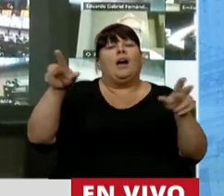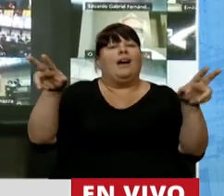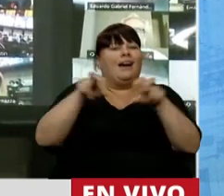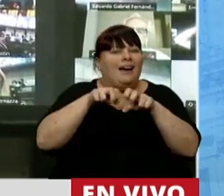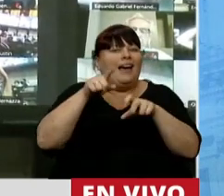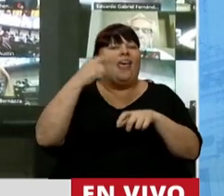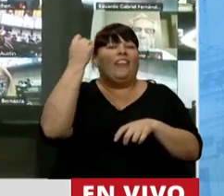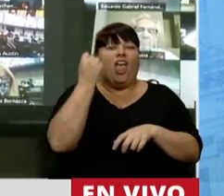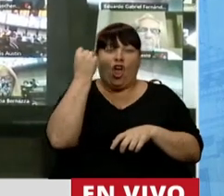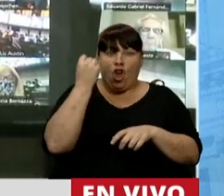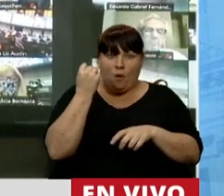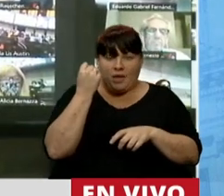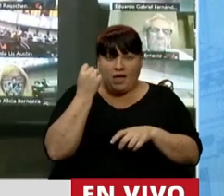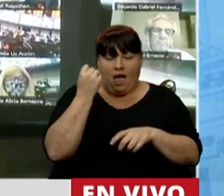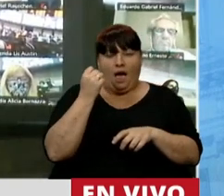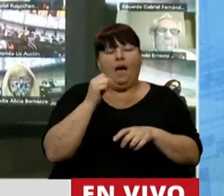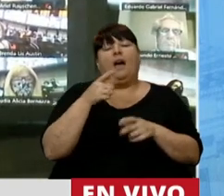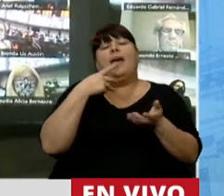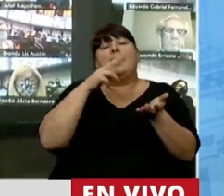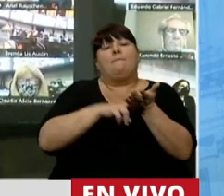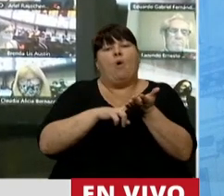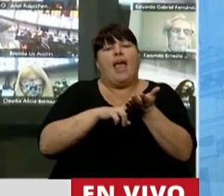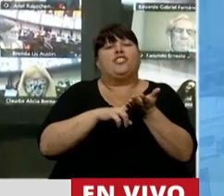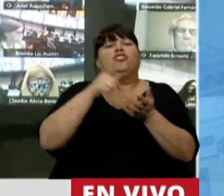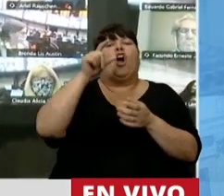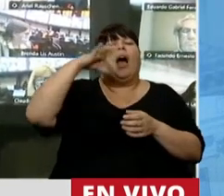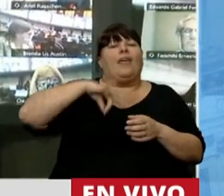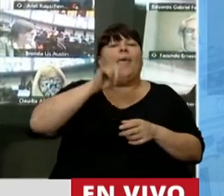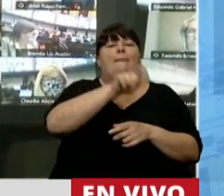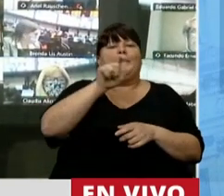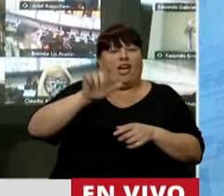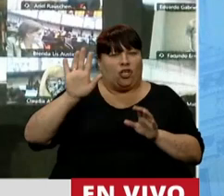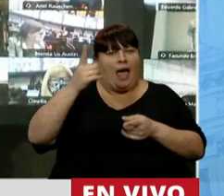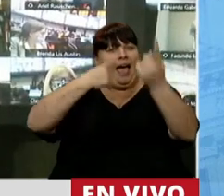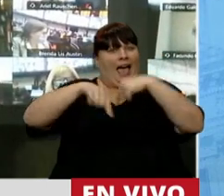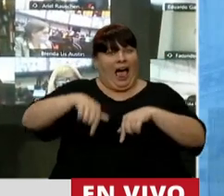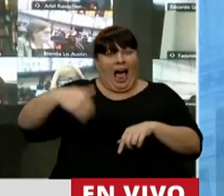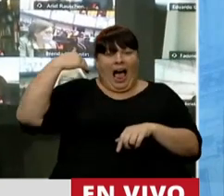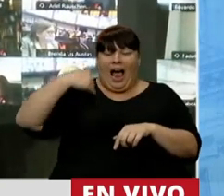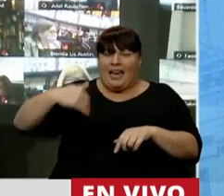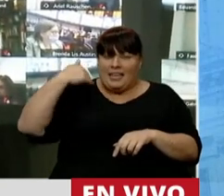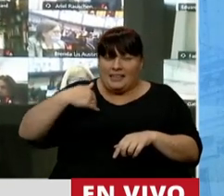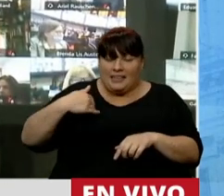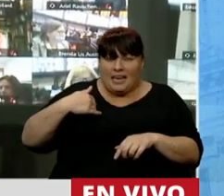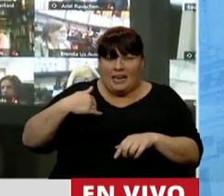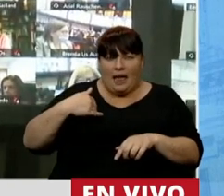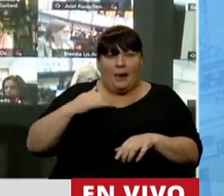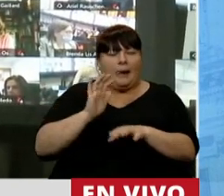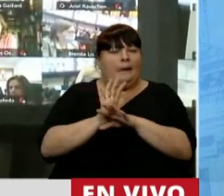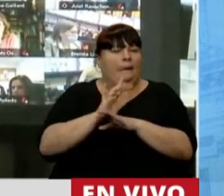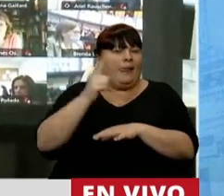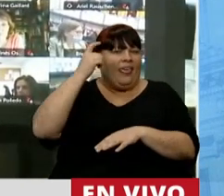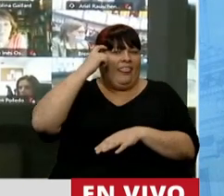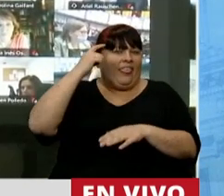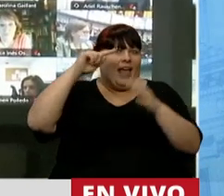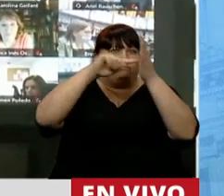generados en la economía son el impuesto al ingreso a las personas. Ahora, la Argentina es top ten